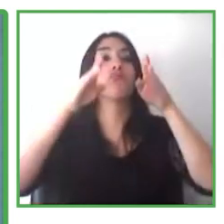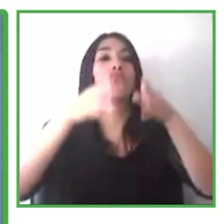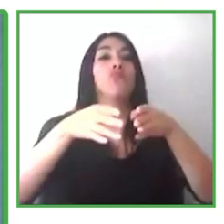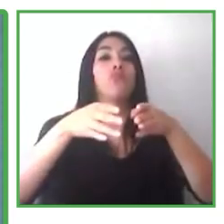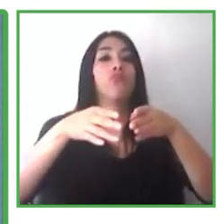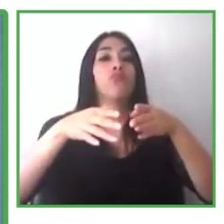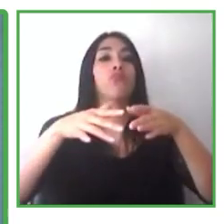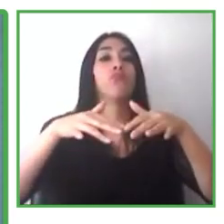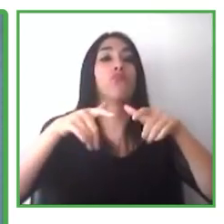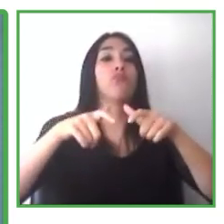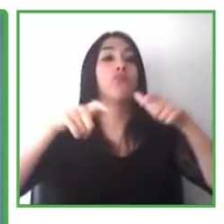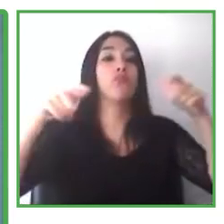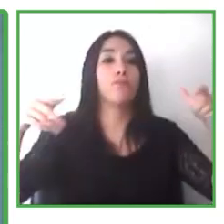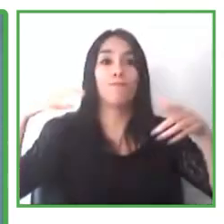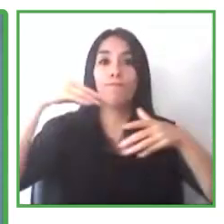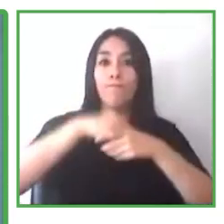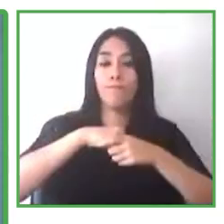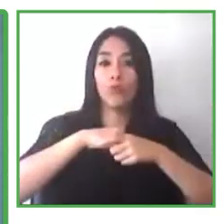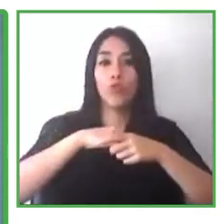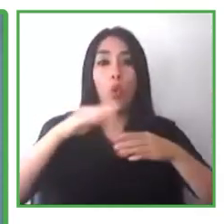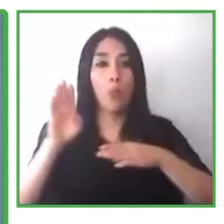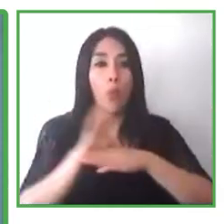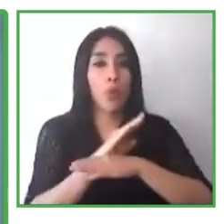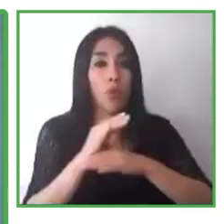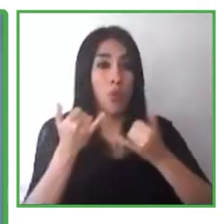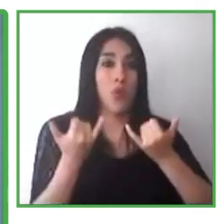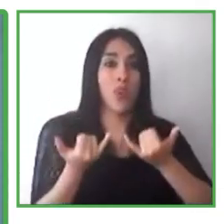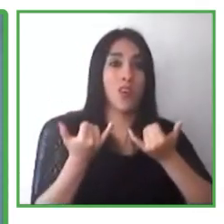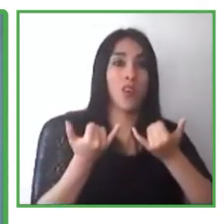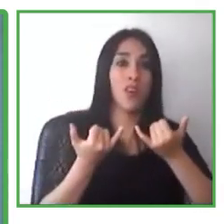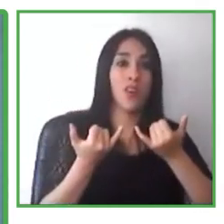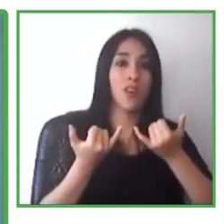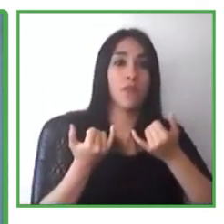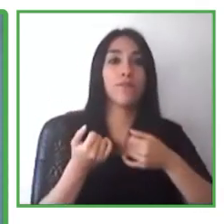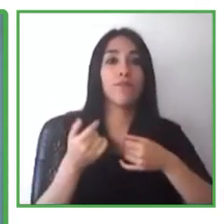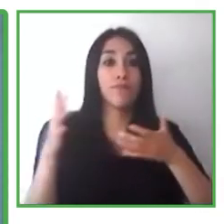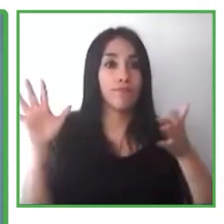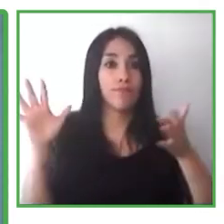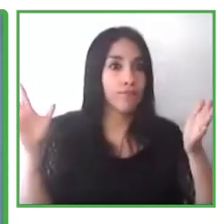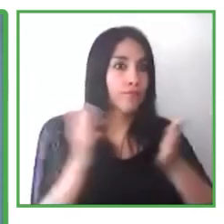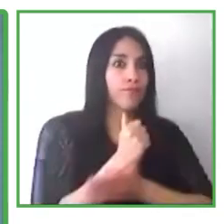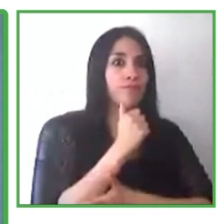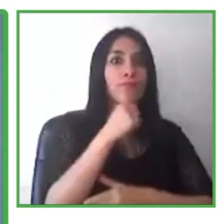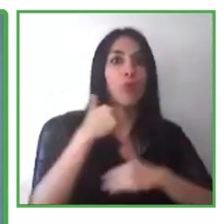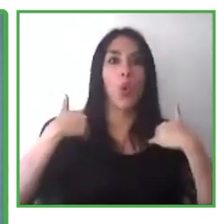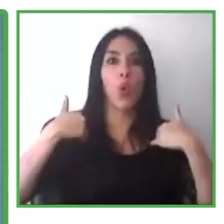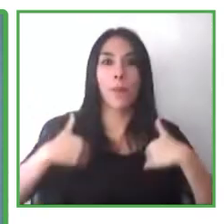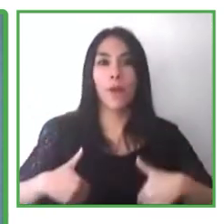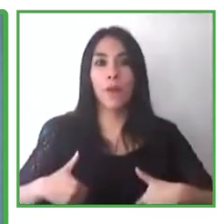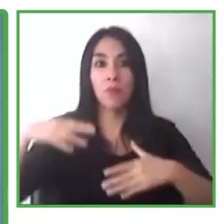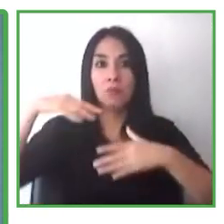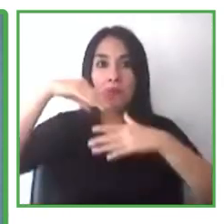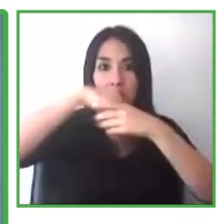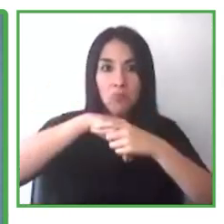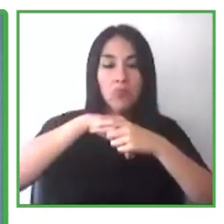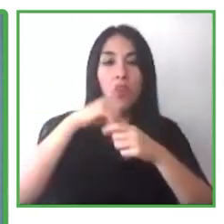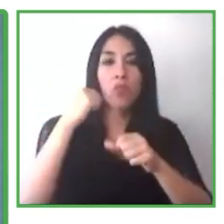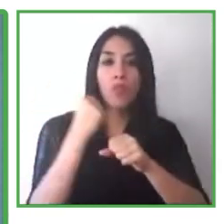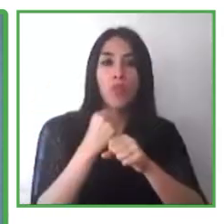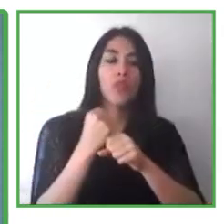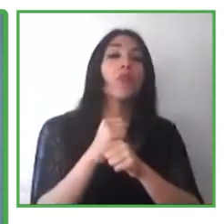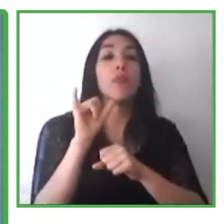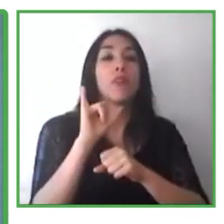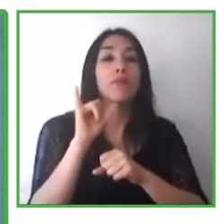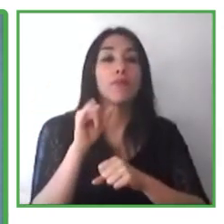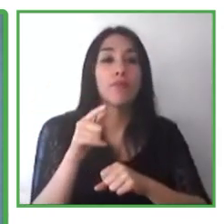economía. Para hacer esto, tratamos también de incluir nuestro papel personal y tratamos de diferenciar nuestro servicio.